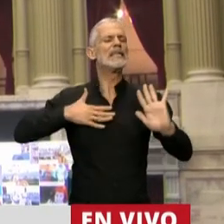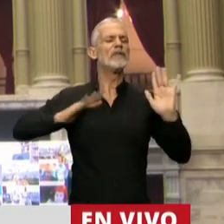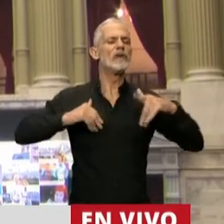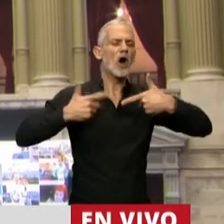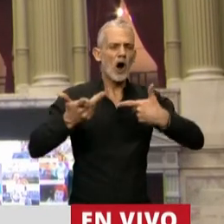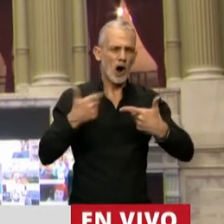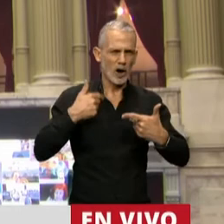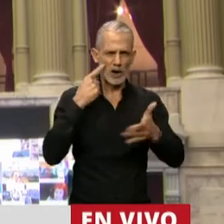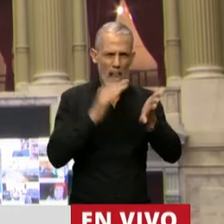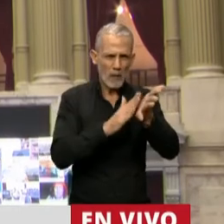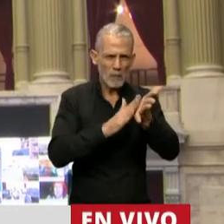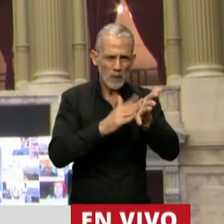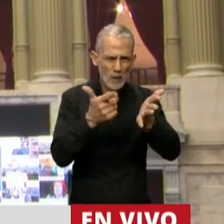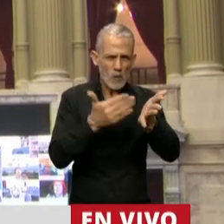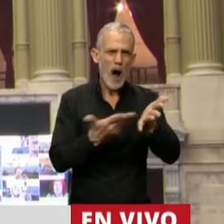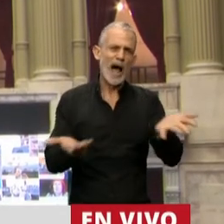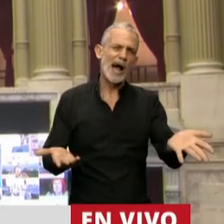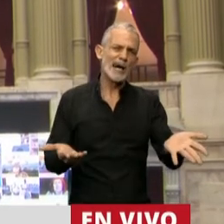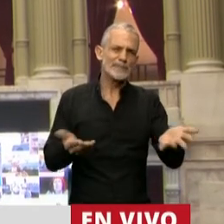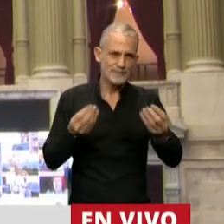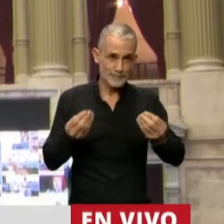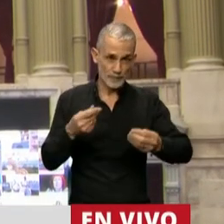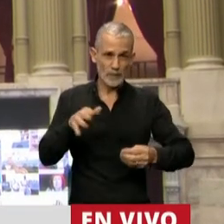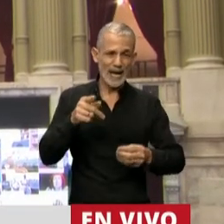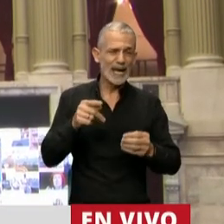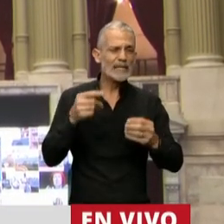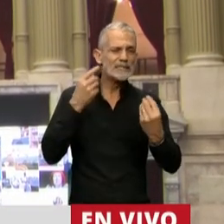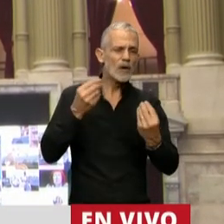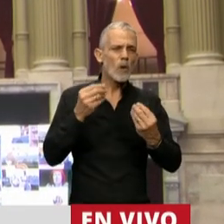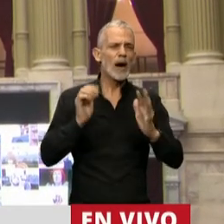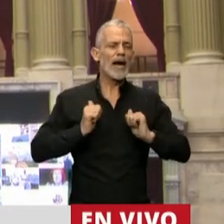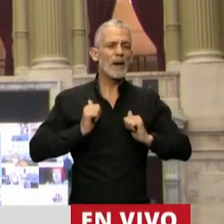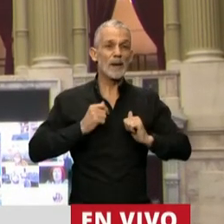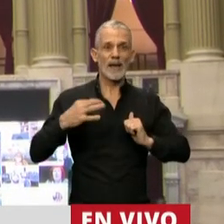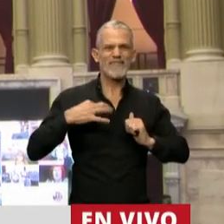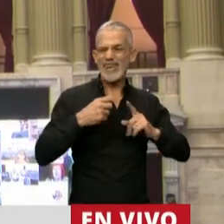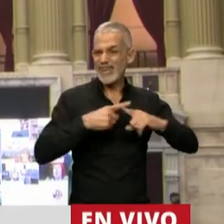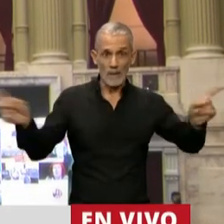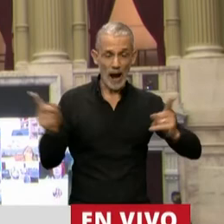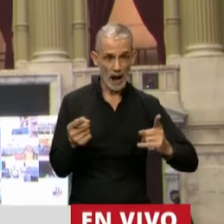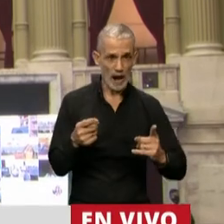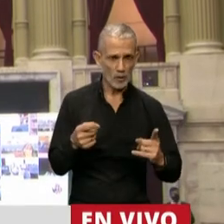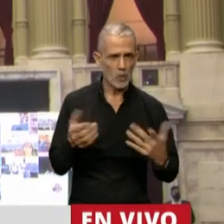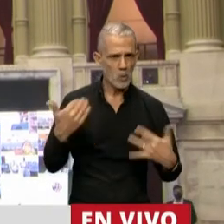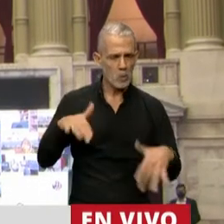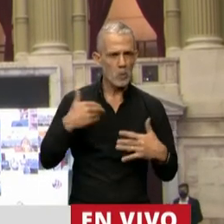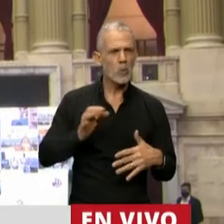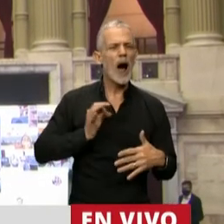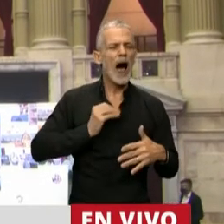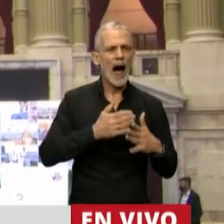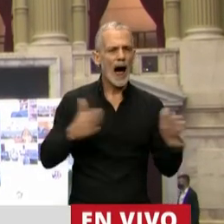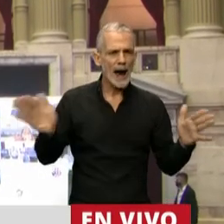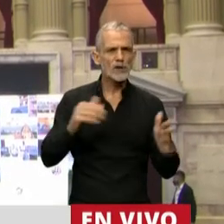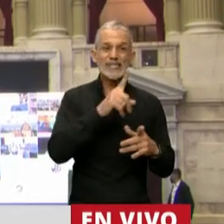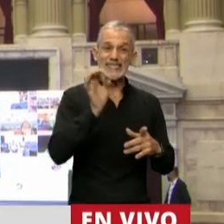a la evidencia. Entre otras cosas, la expectativa de vida que aumentó mucho en los